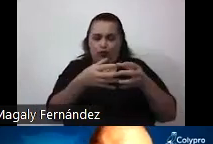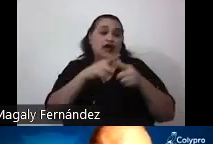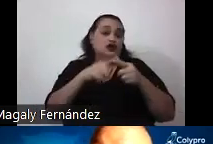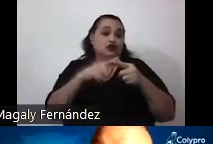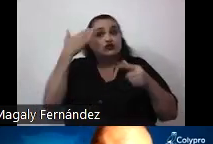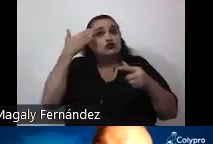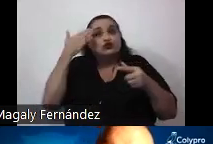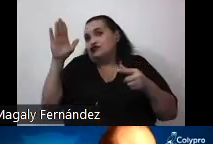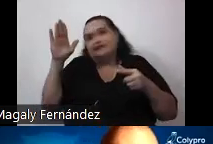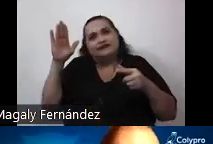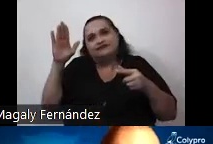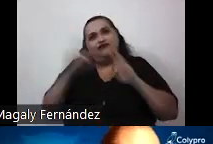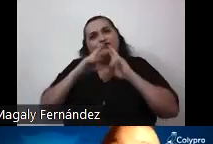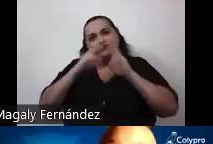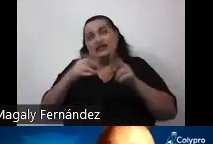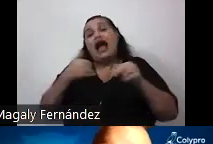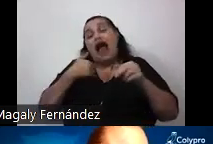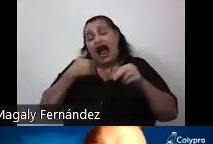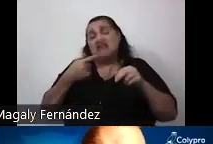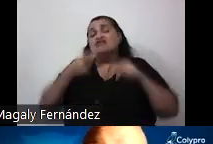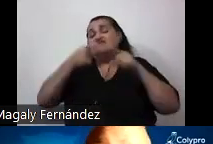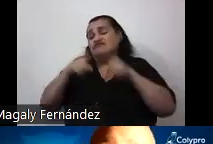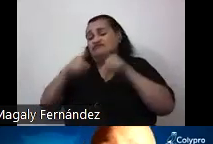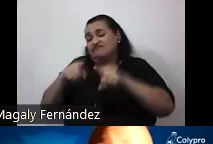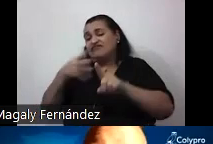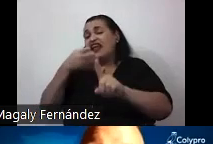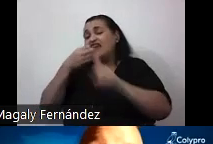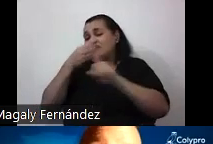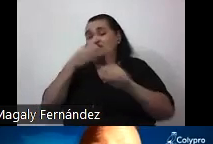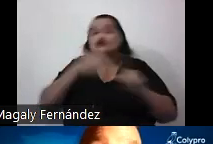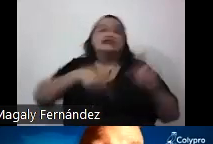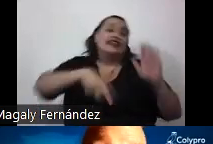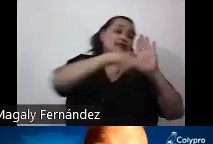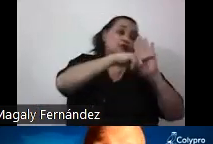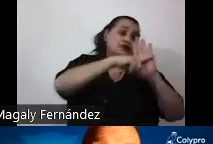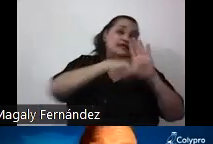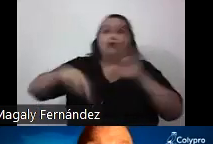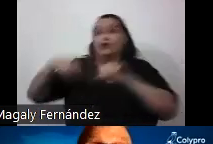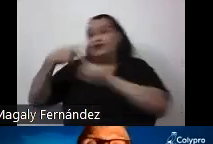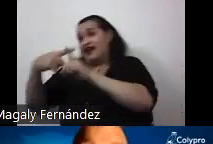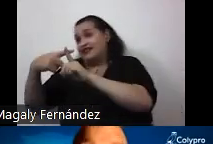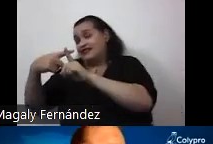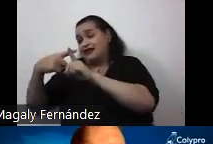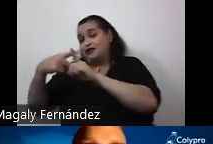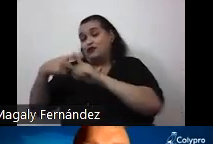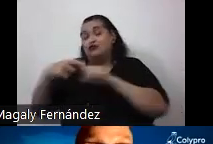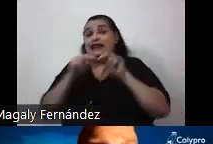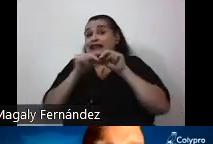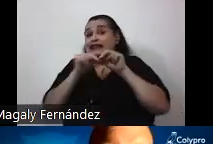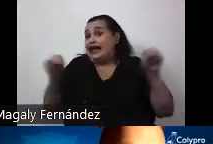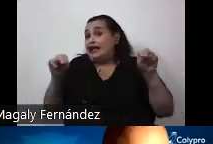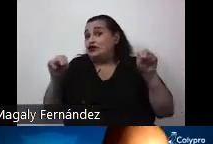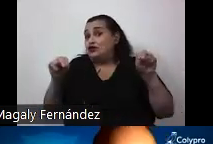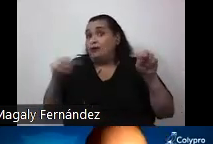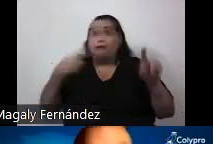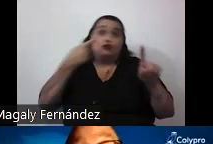hay efectos positivos hay efectos negativos y creo que no estamos en condiciones de decir si el efecto neto es positivo o